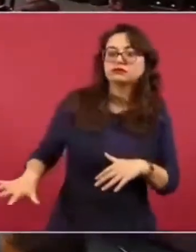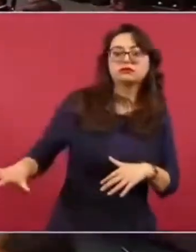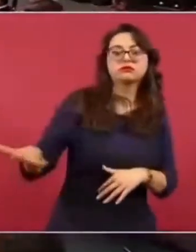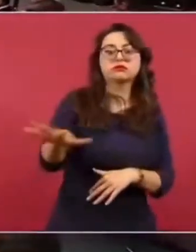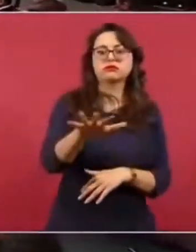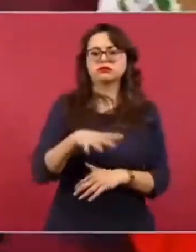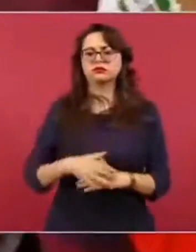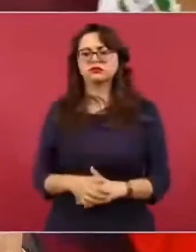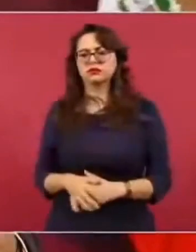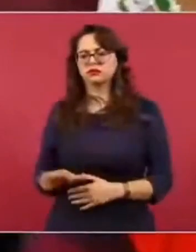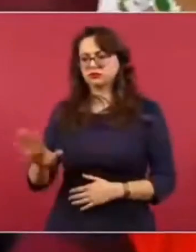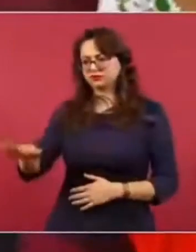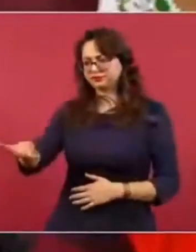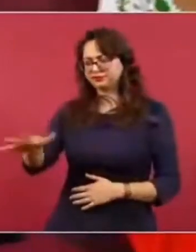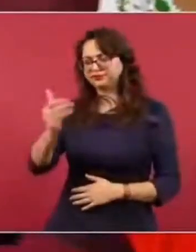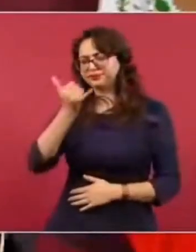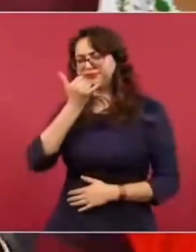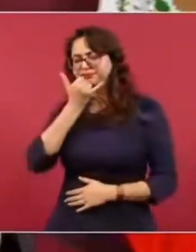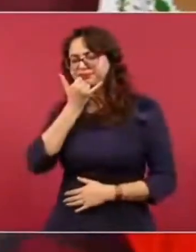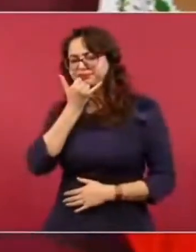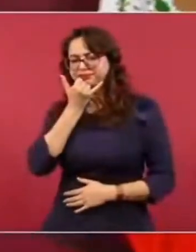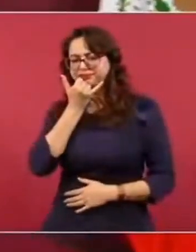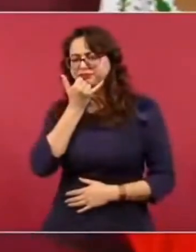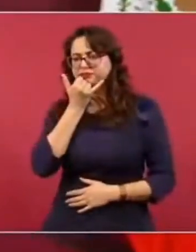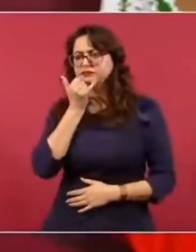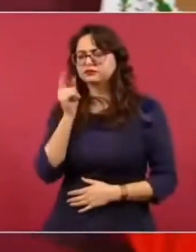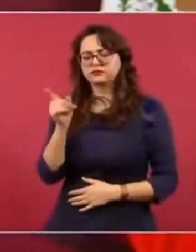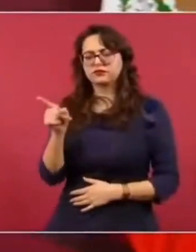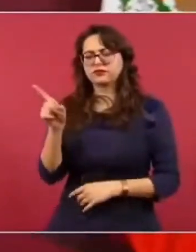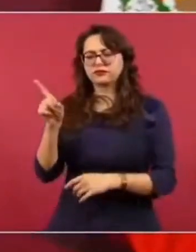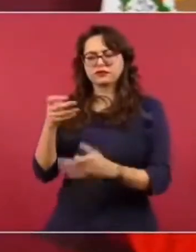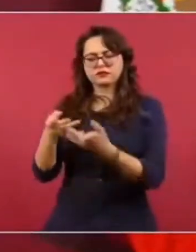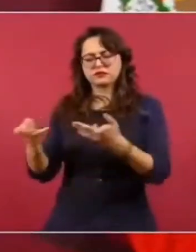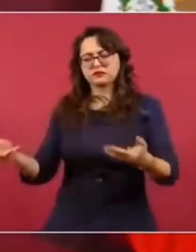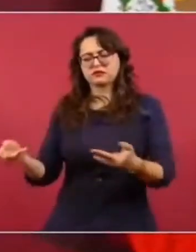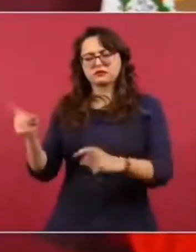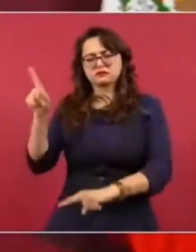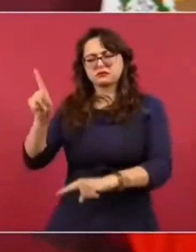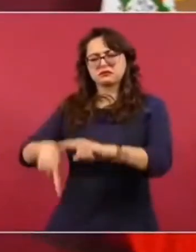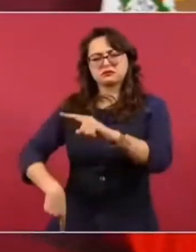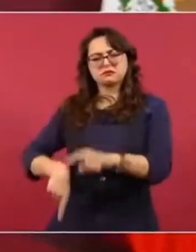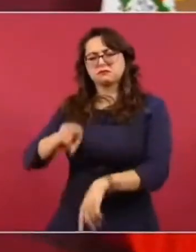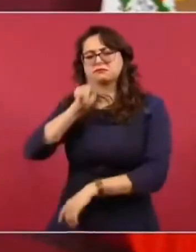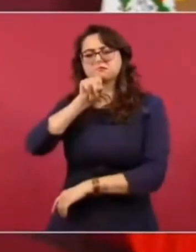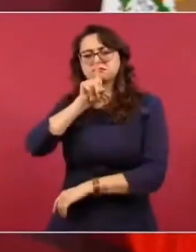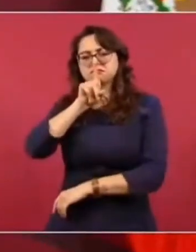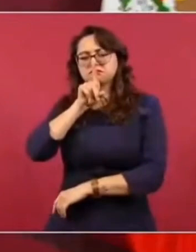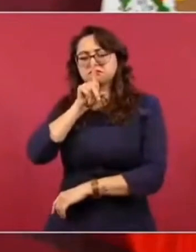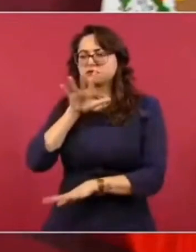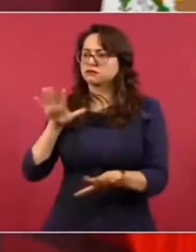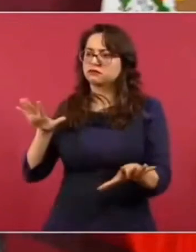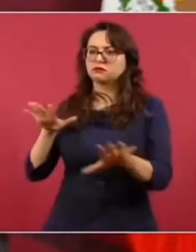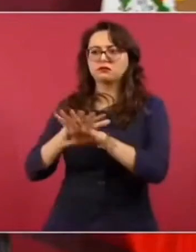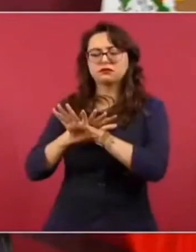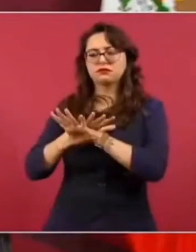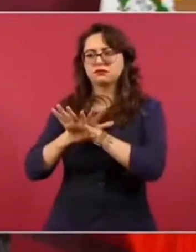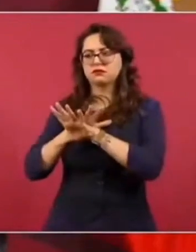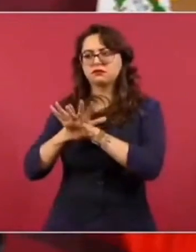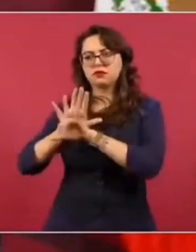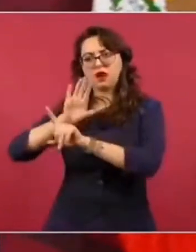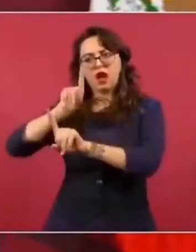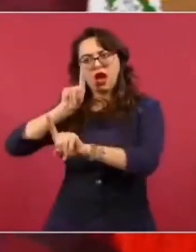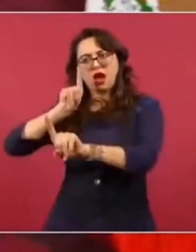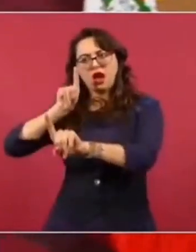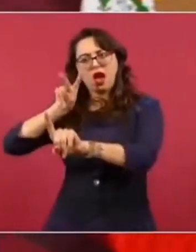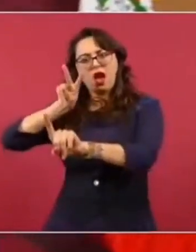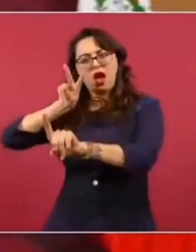a cabo un desarrollo turístico ecológico. Y el puerto se convierte en